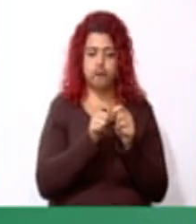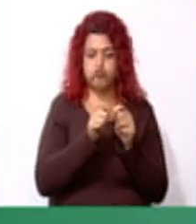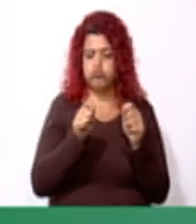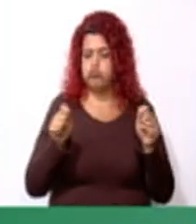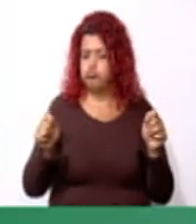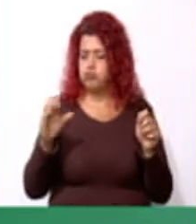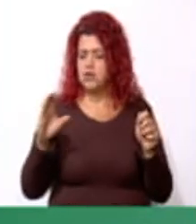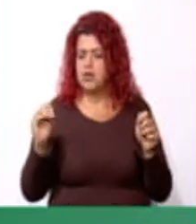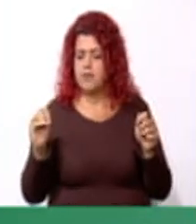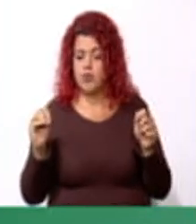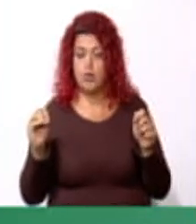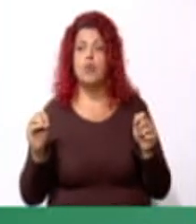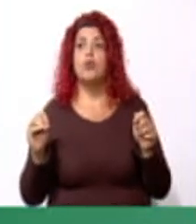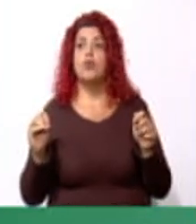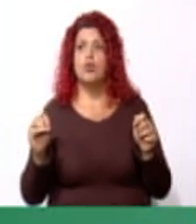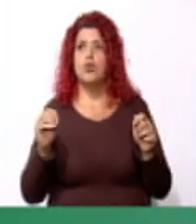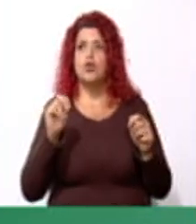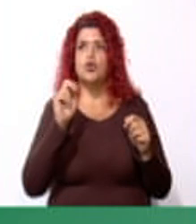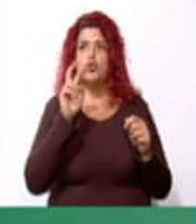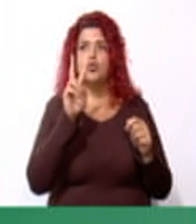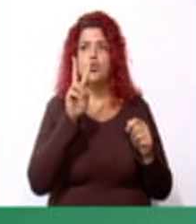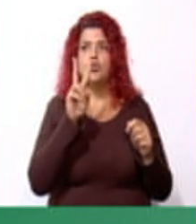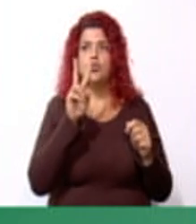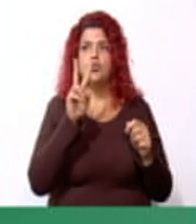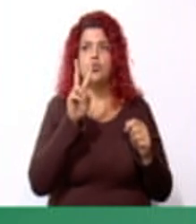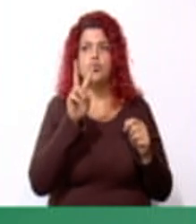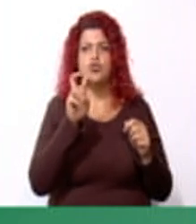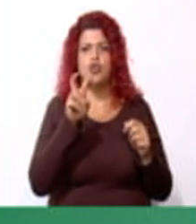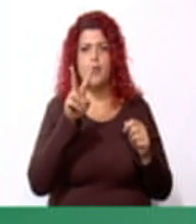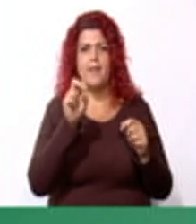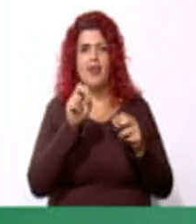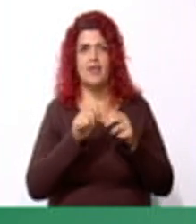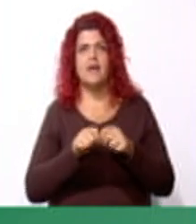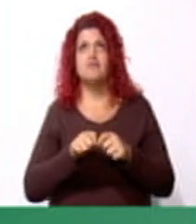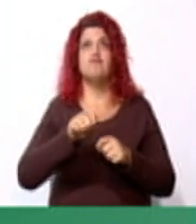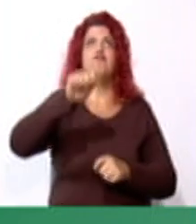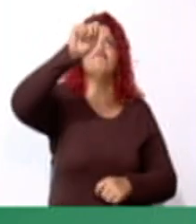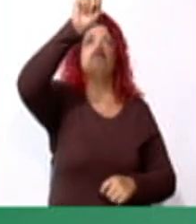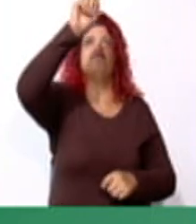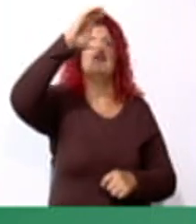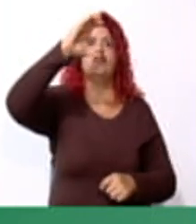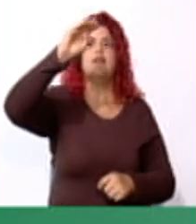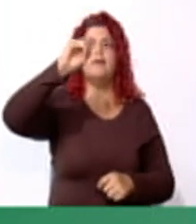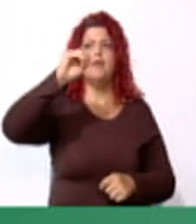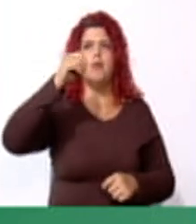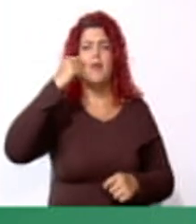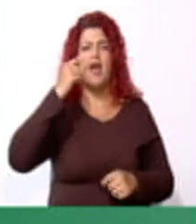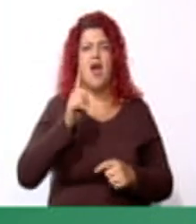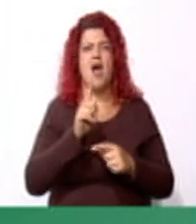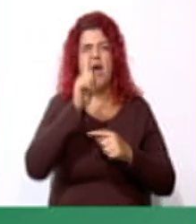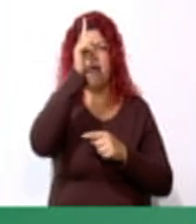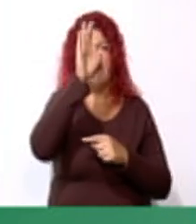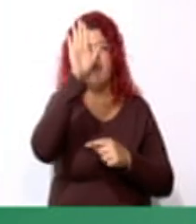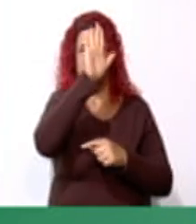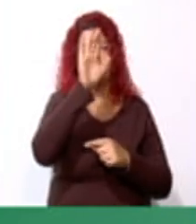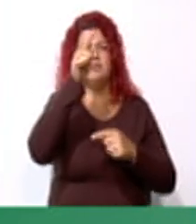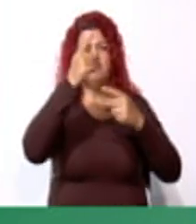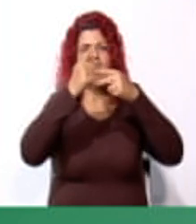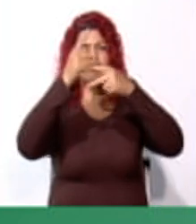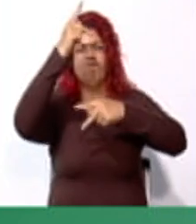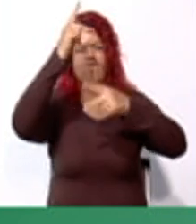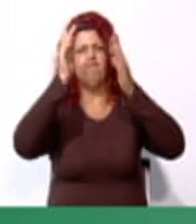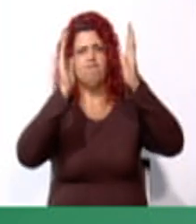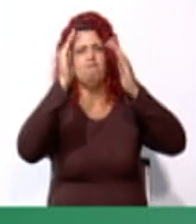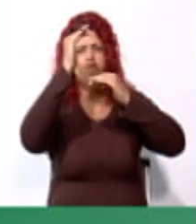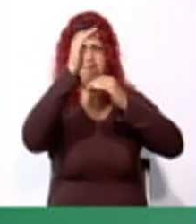centímetros de alto. En la parte superior, tiene un vidrio en forma cuadrada de 30 centímetros